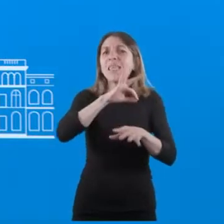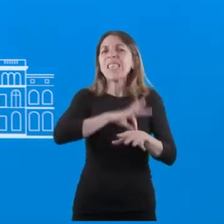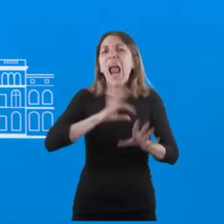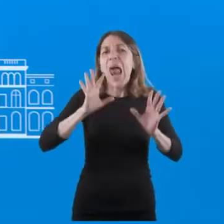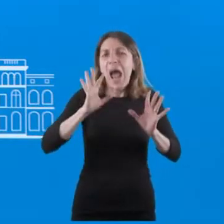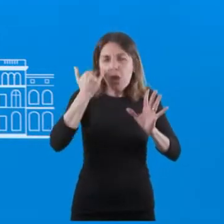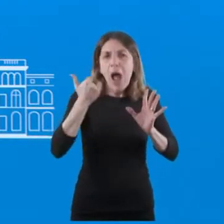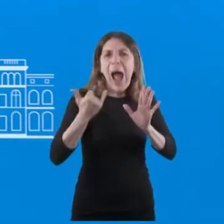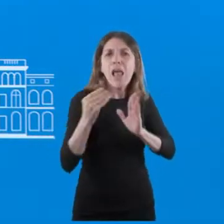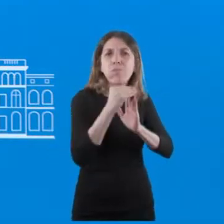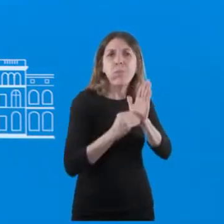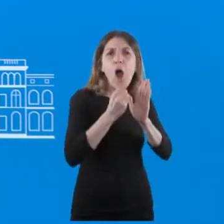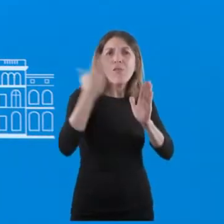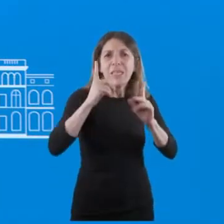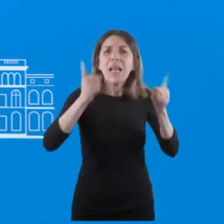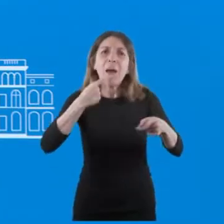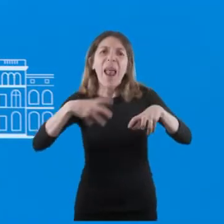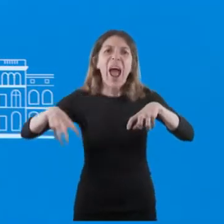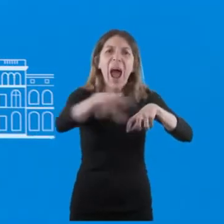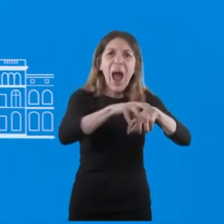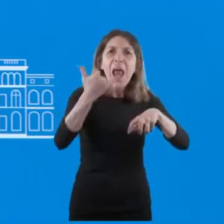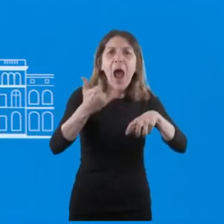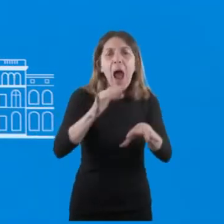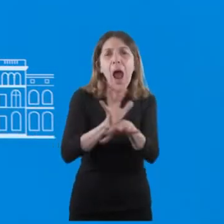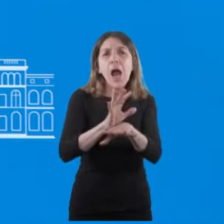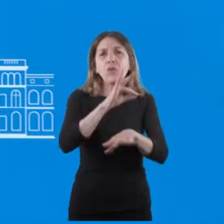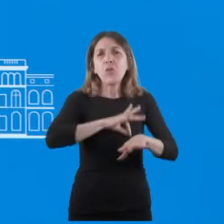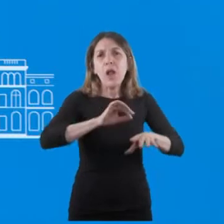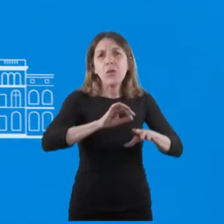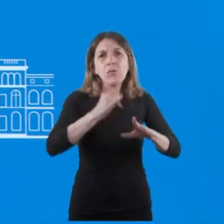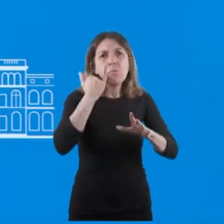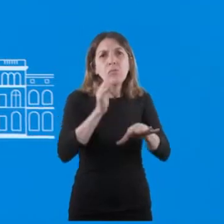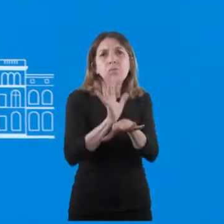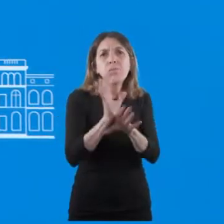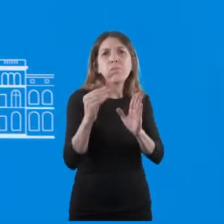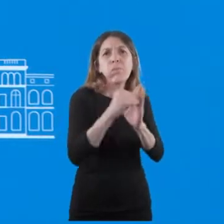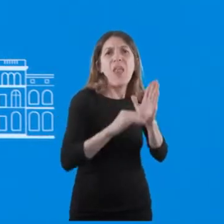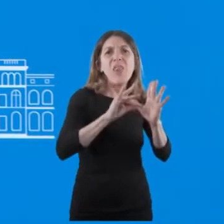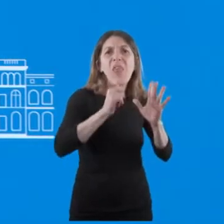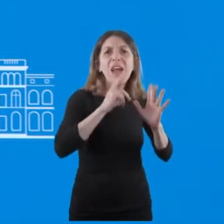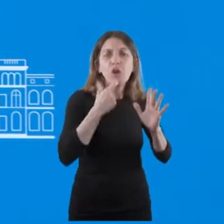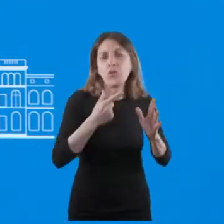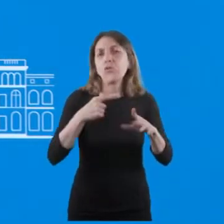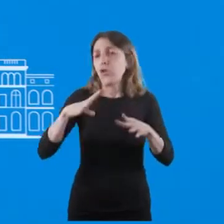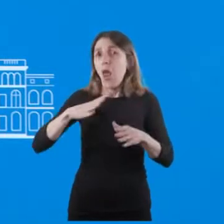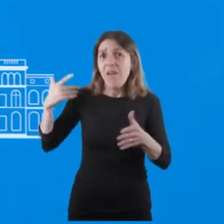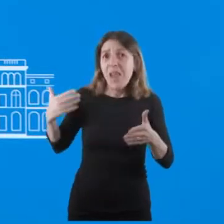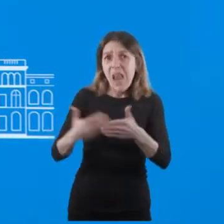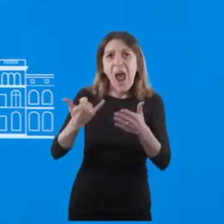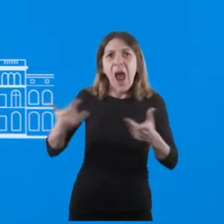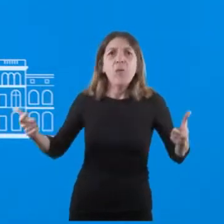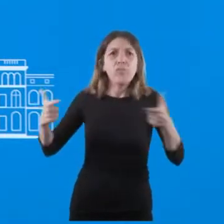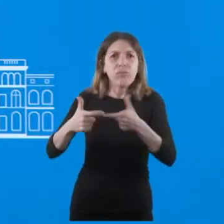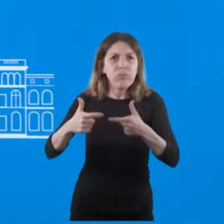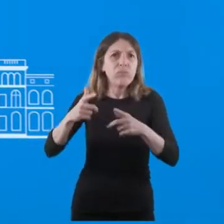áreas donde existe la mayor cantidad de salarios registrados. Están todavía llevándose adelante convenciones colectivas